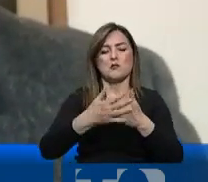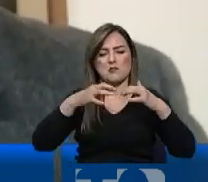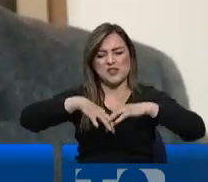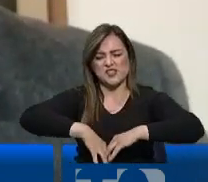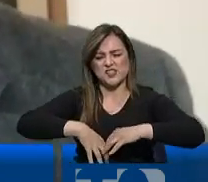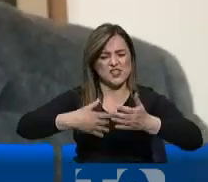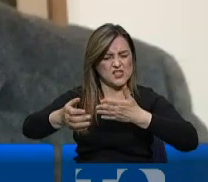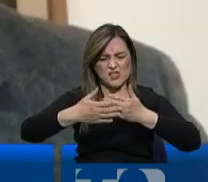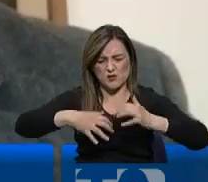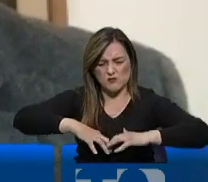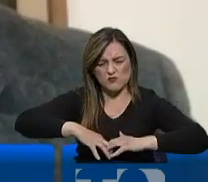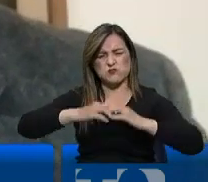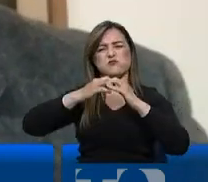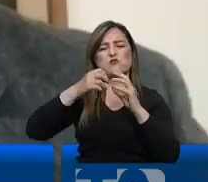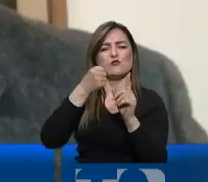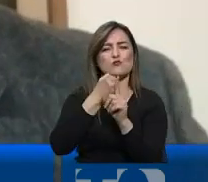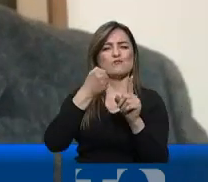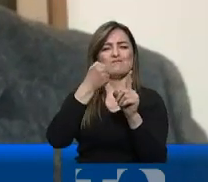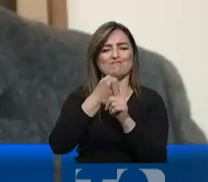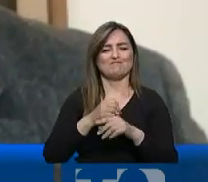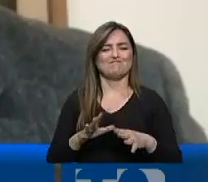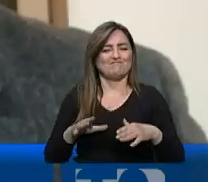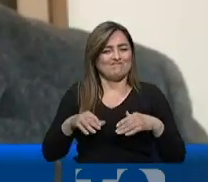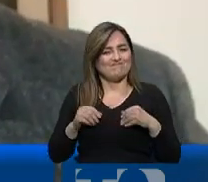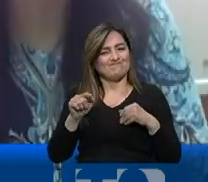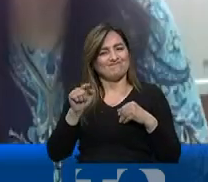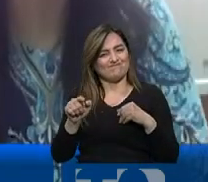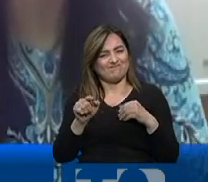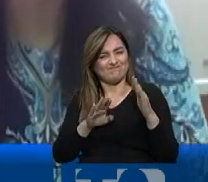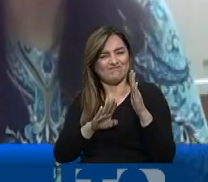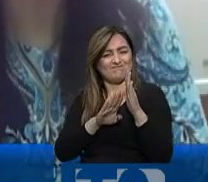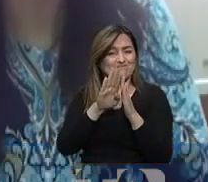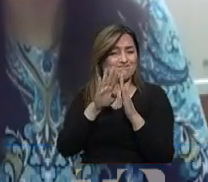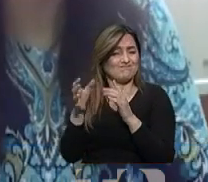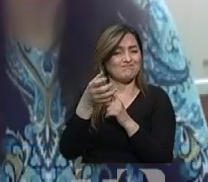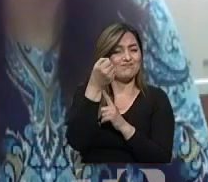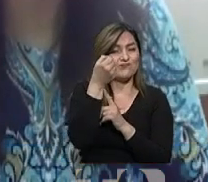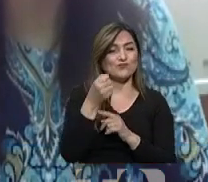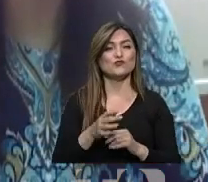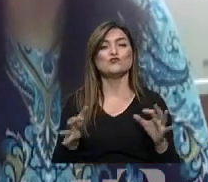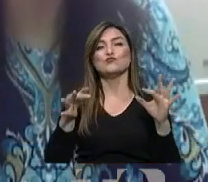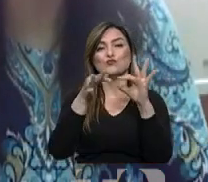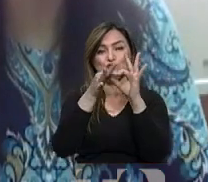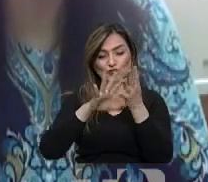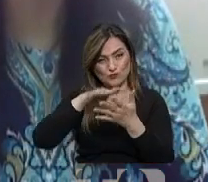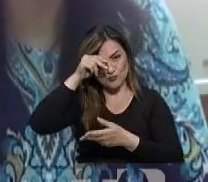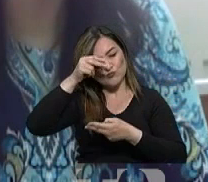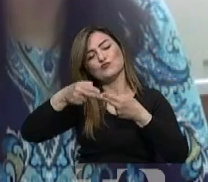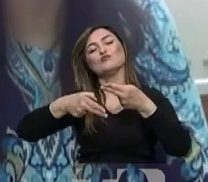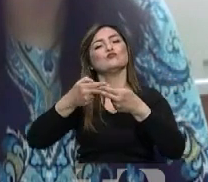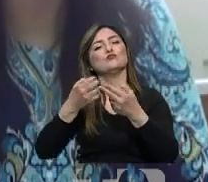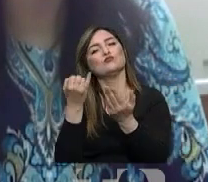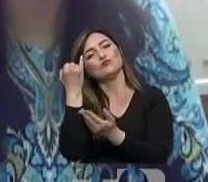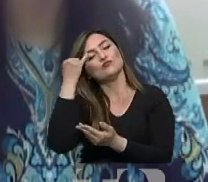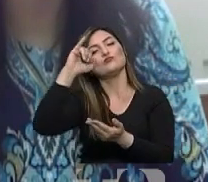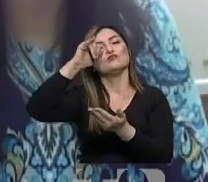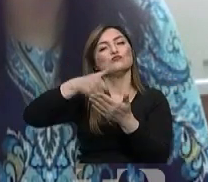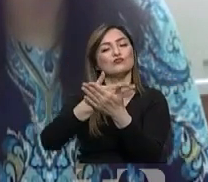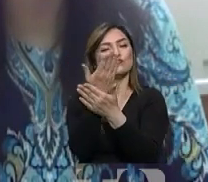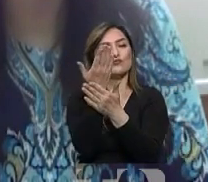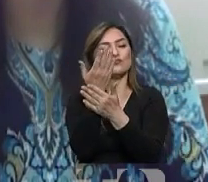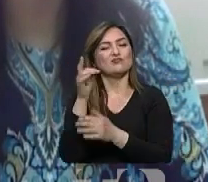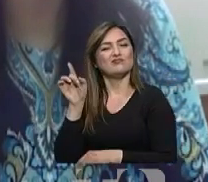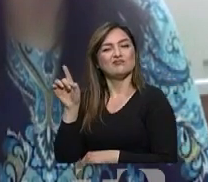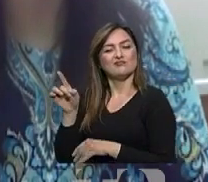momentos de crisis, es la que te va a llevar al éxito. Desde la Alianza para el Emprendimiento e Innovación, AEI, Andrés